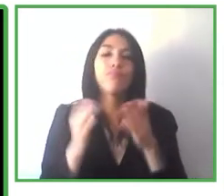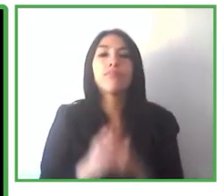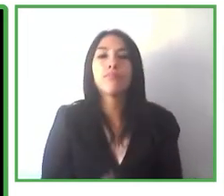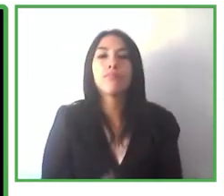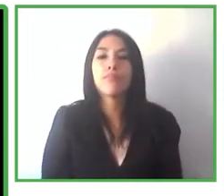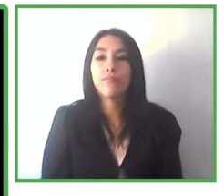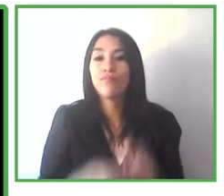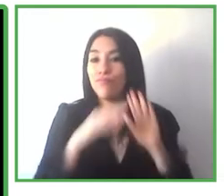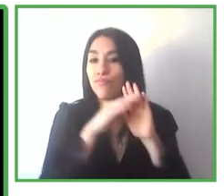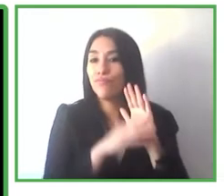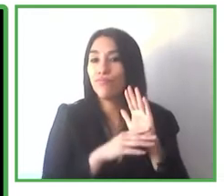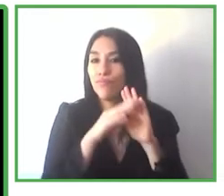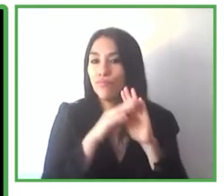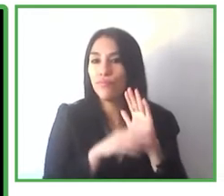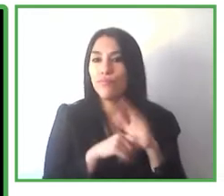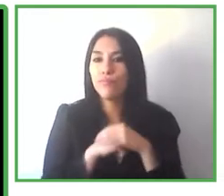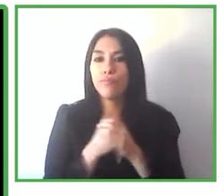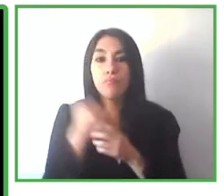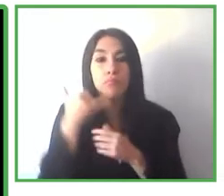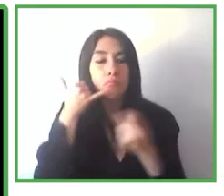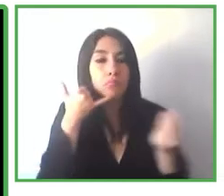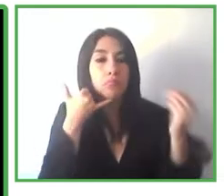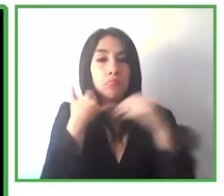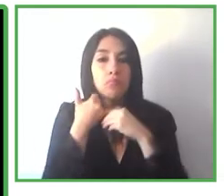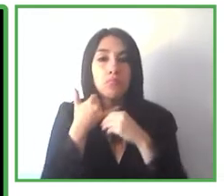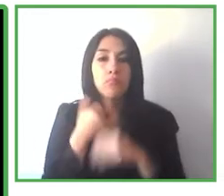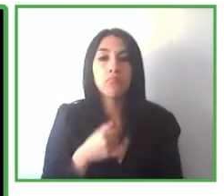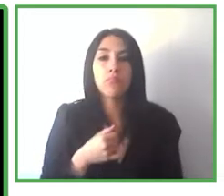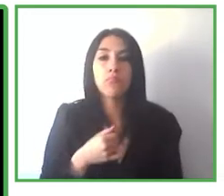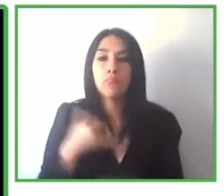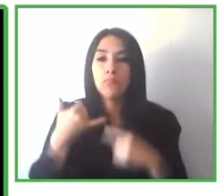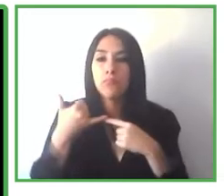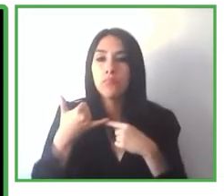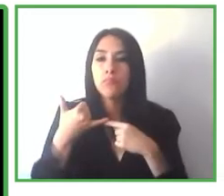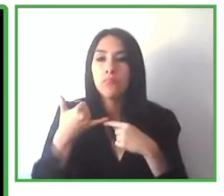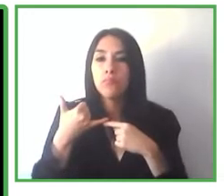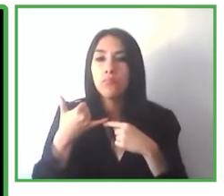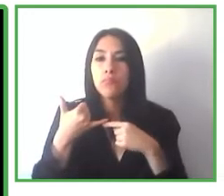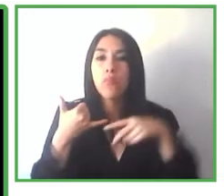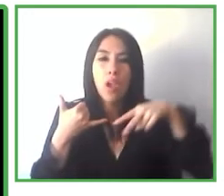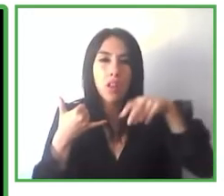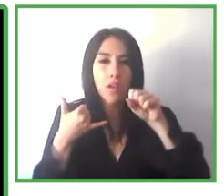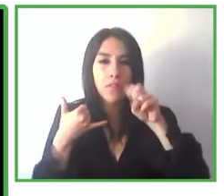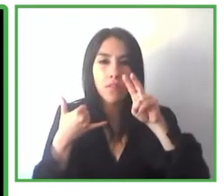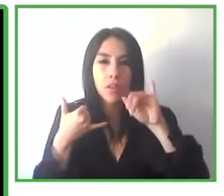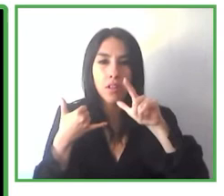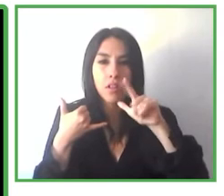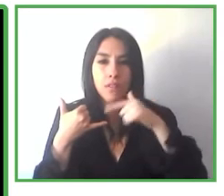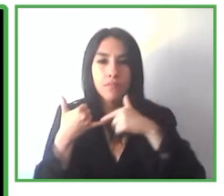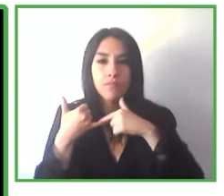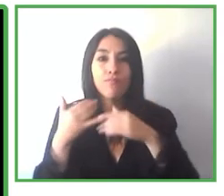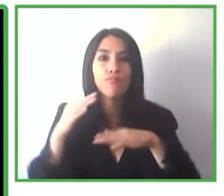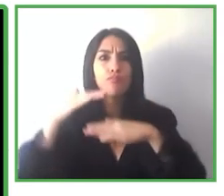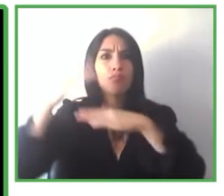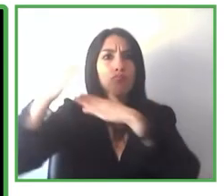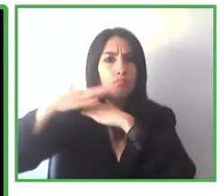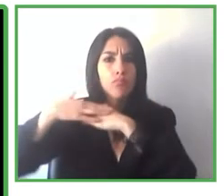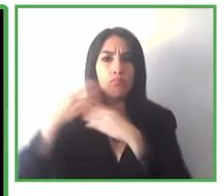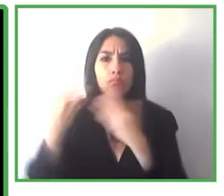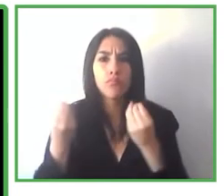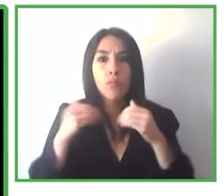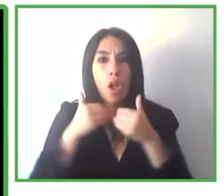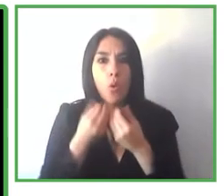escaneando los móviles ayude a detener la propagación del coronavirus 1 lávese las manos bien nos da introducción audible